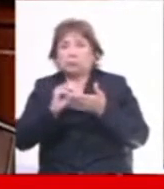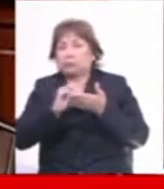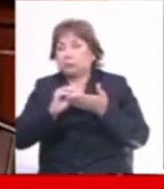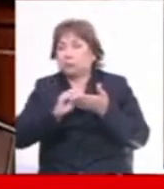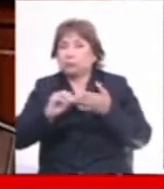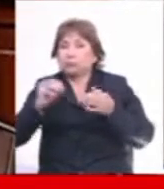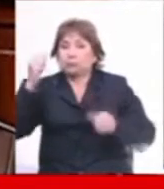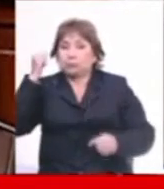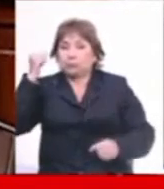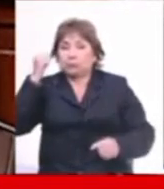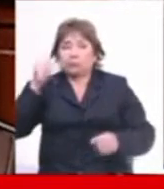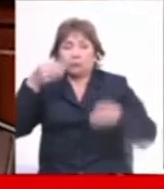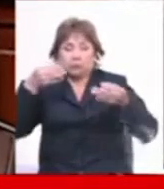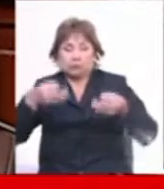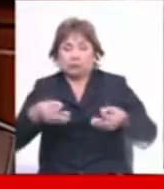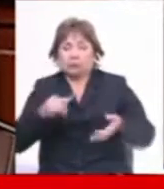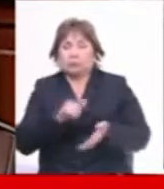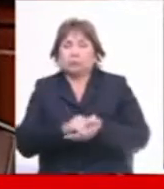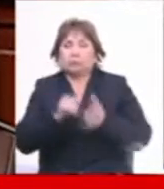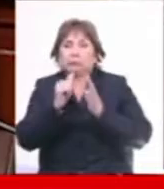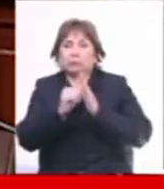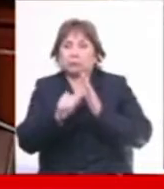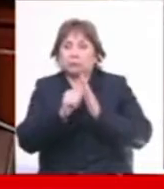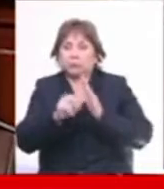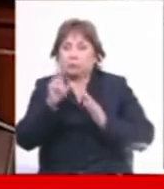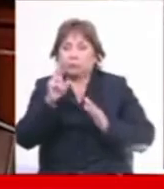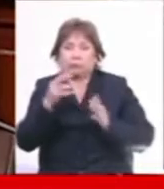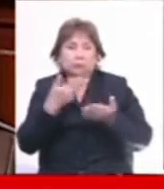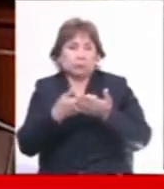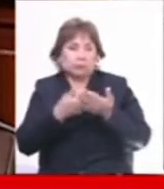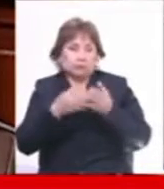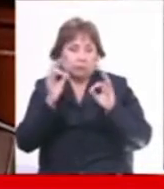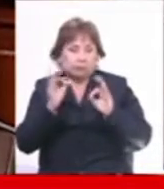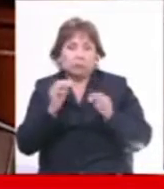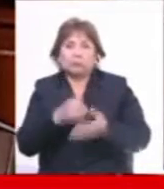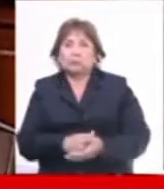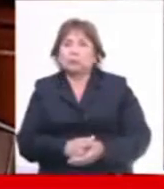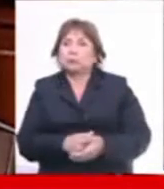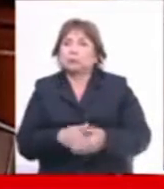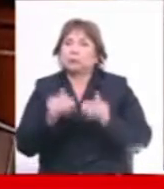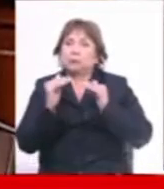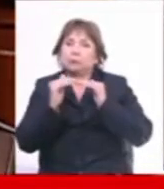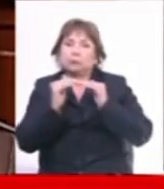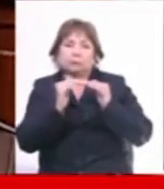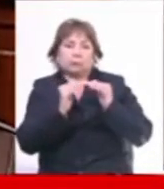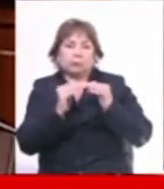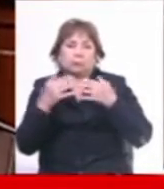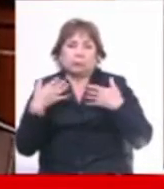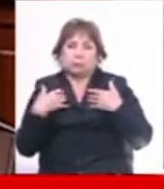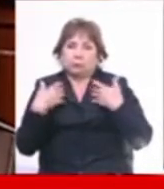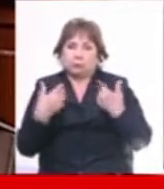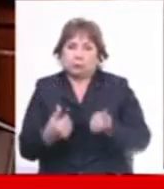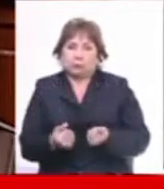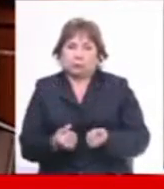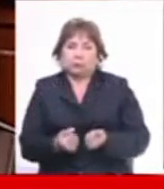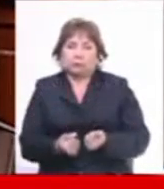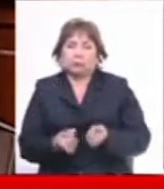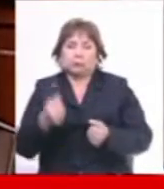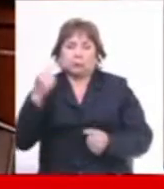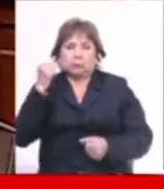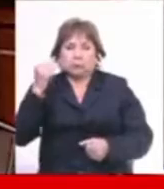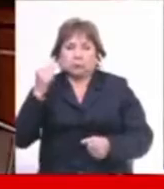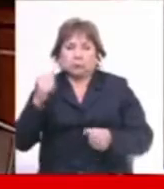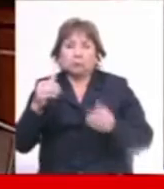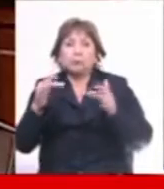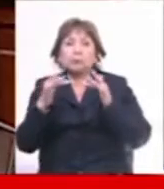como un derecho fundamental en el artículo 2. No lo está como tal. Igual la salud. El derecho a la